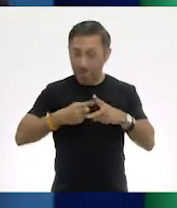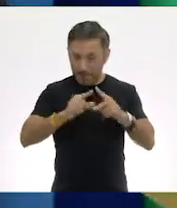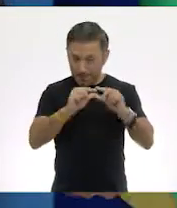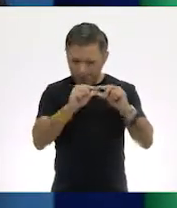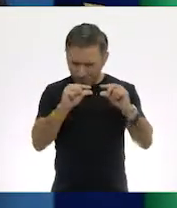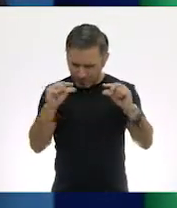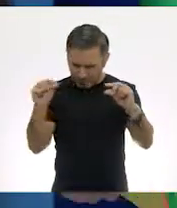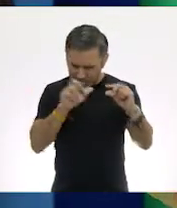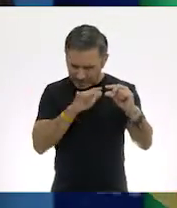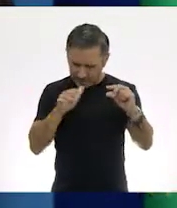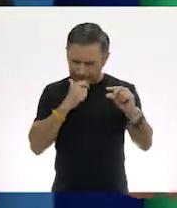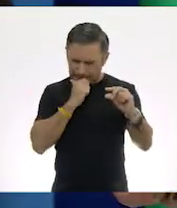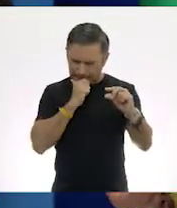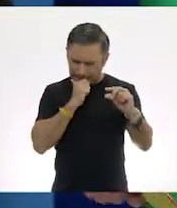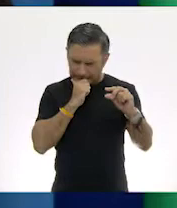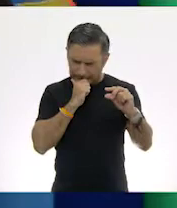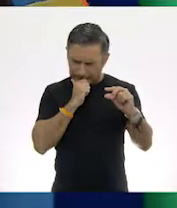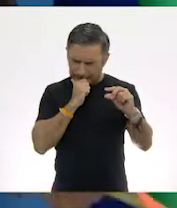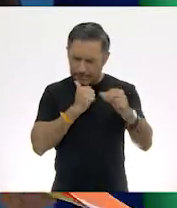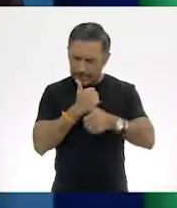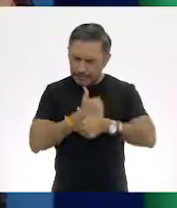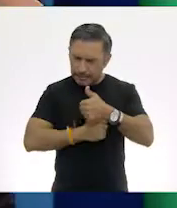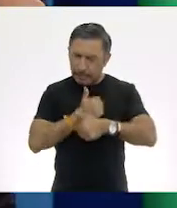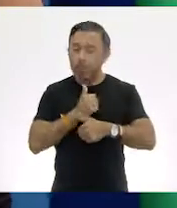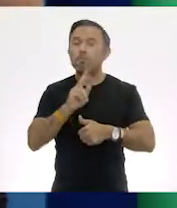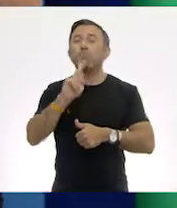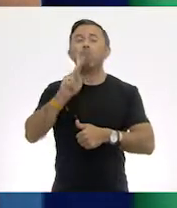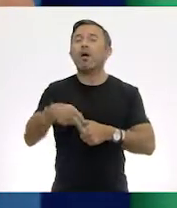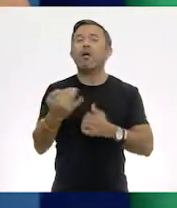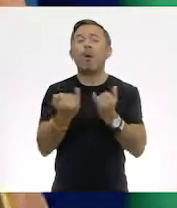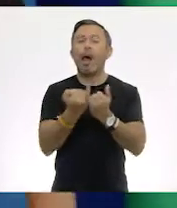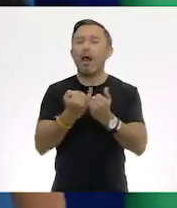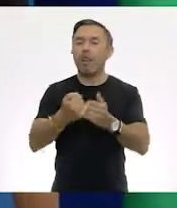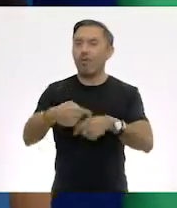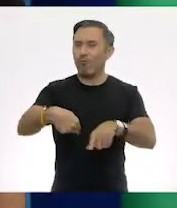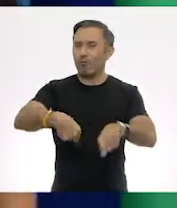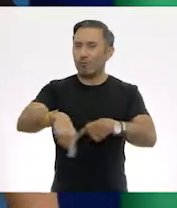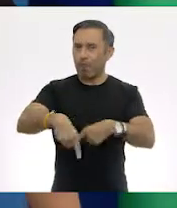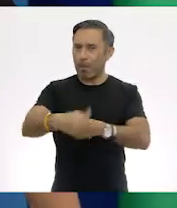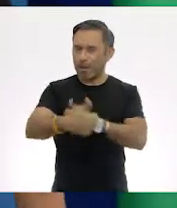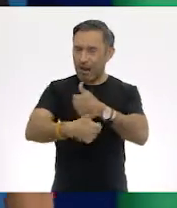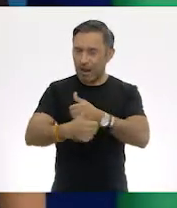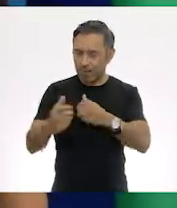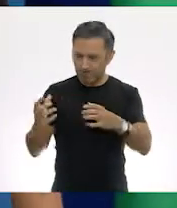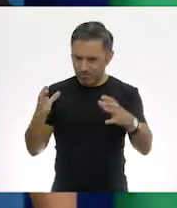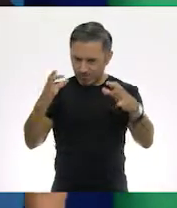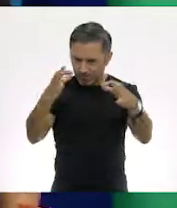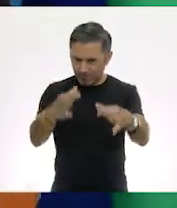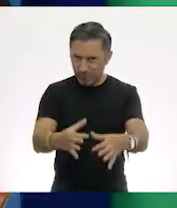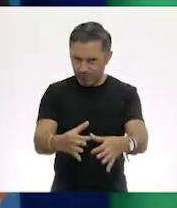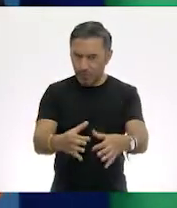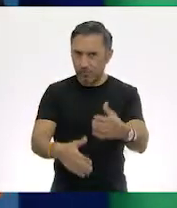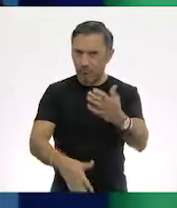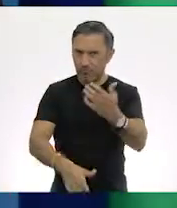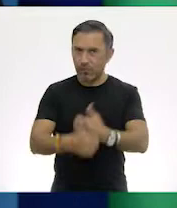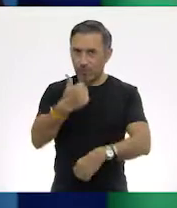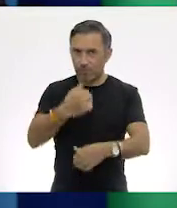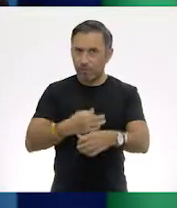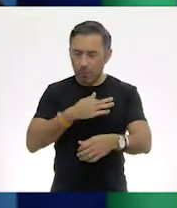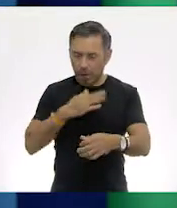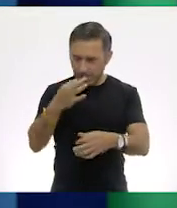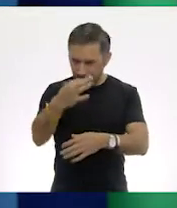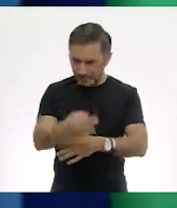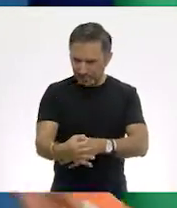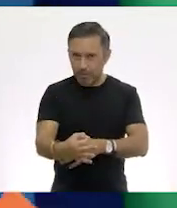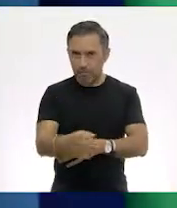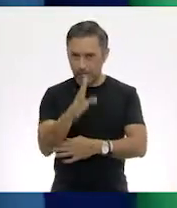al igual que en un tiro penal, hay que mirar directo a lo que te detiene para llegar a la solución y